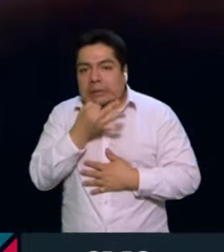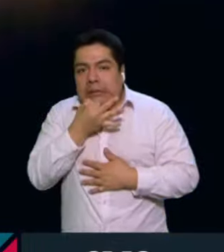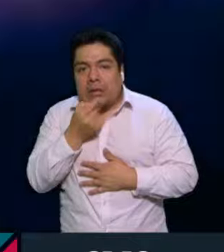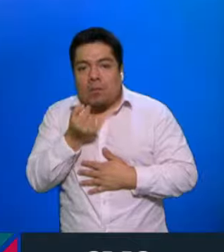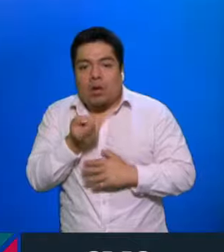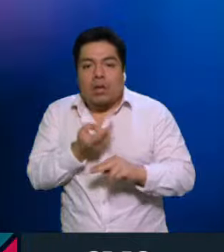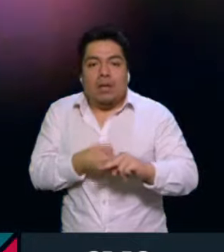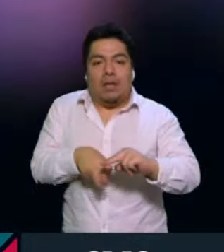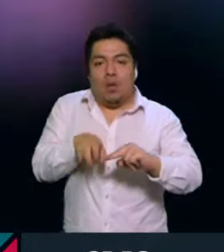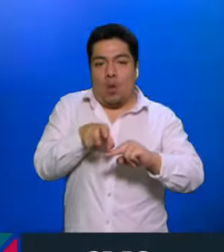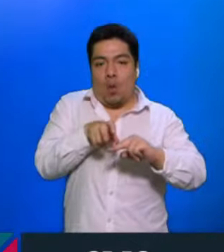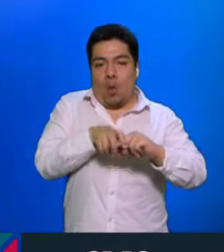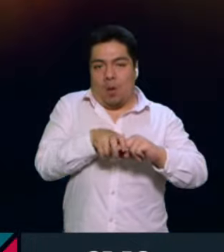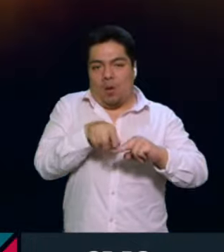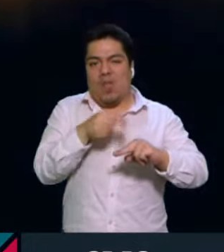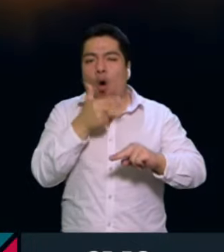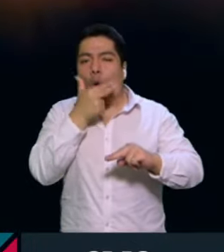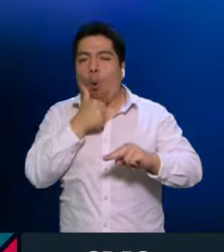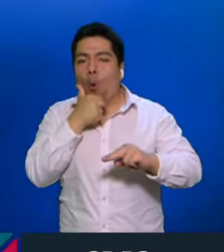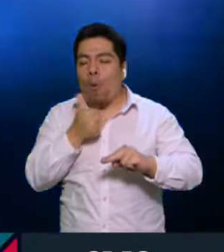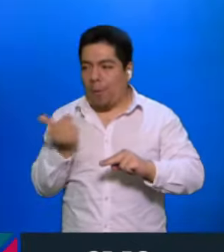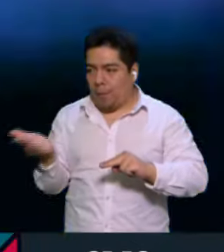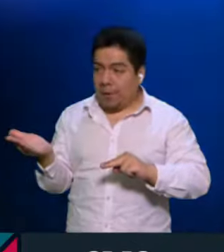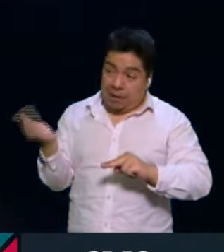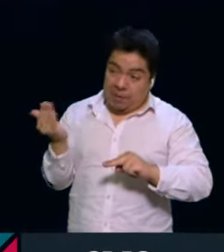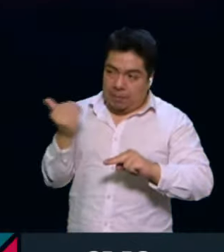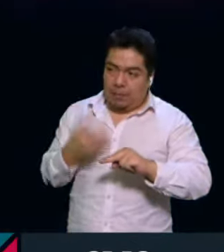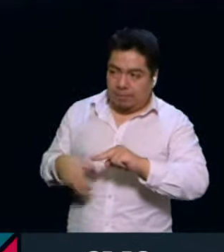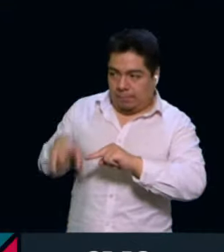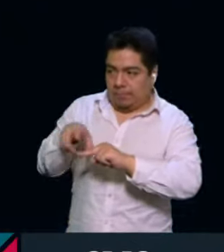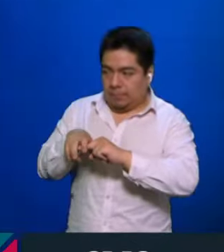abordar el vehículo de un hombre que solicitó sus servicios.